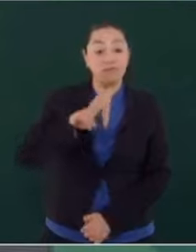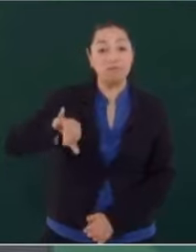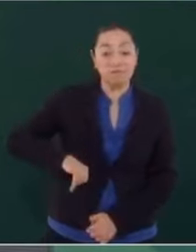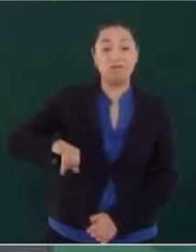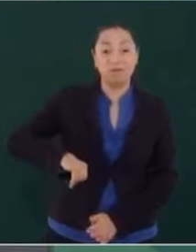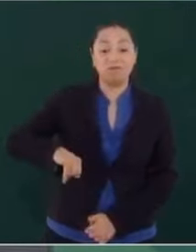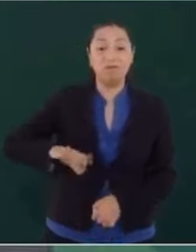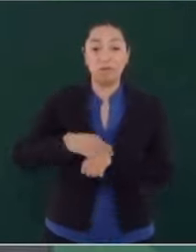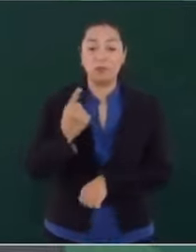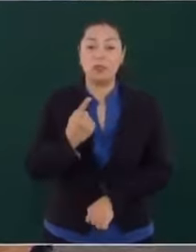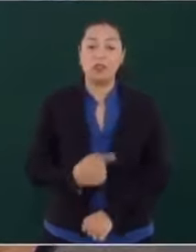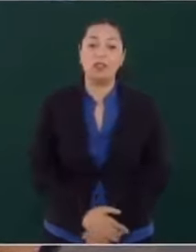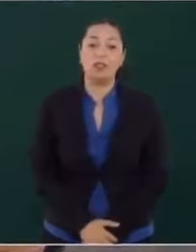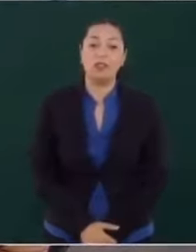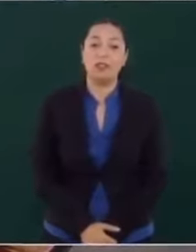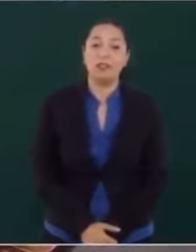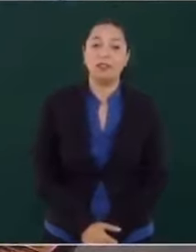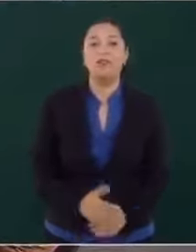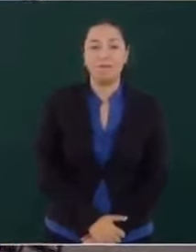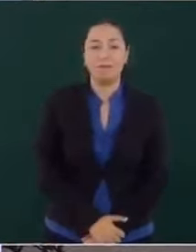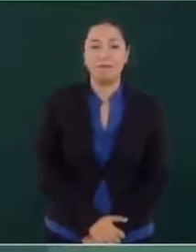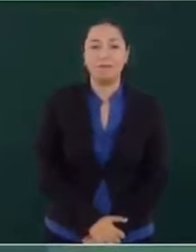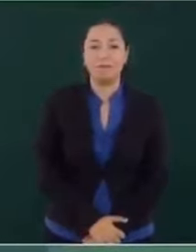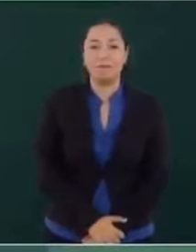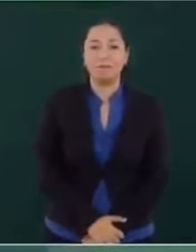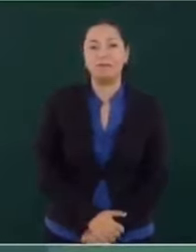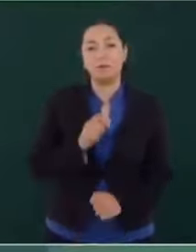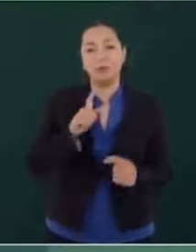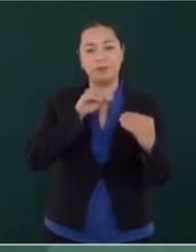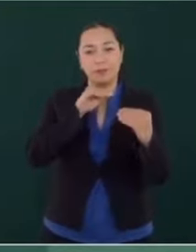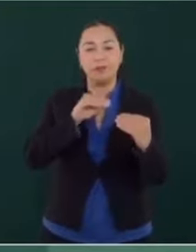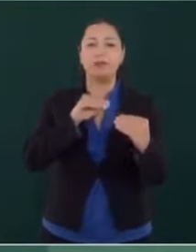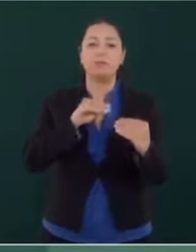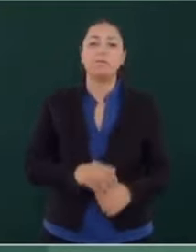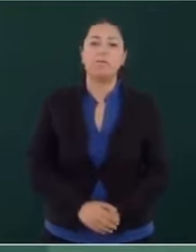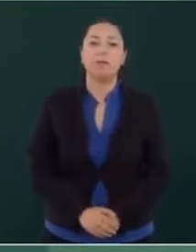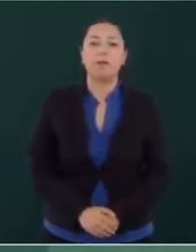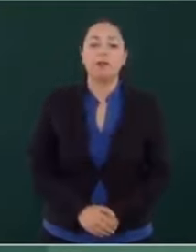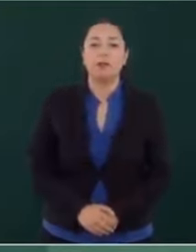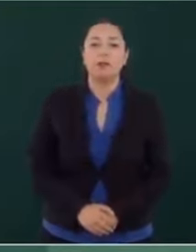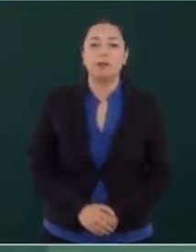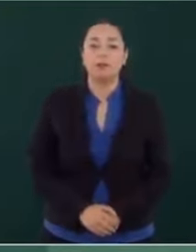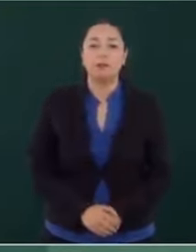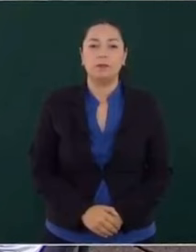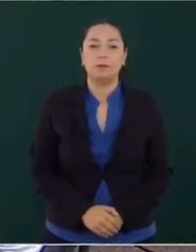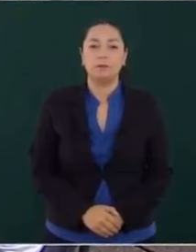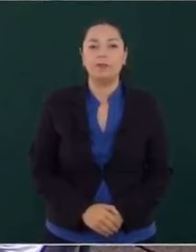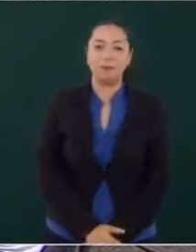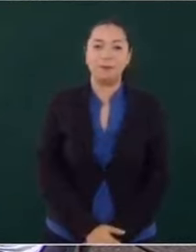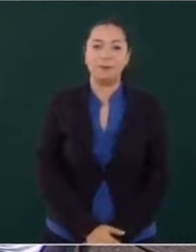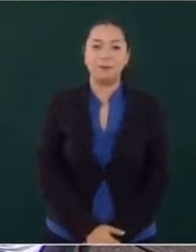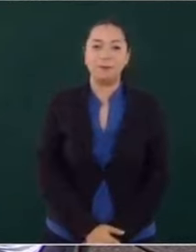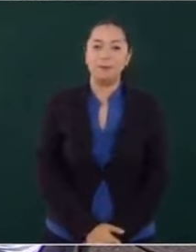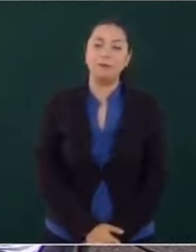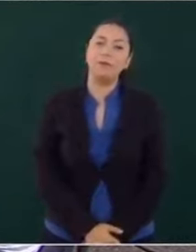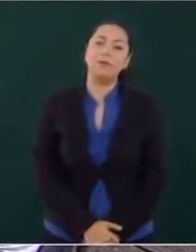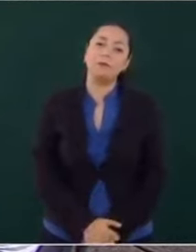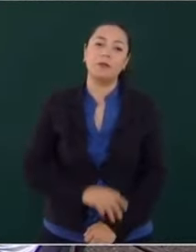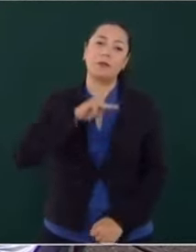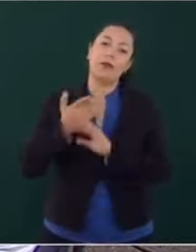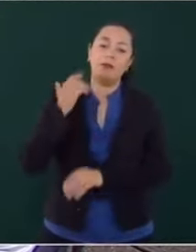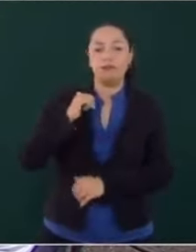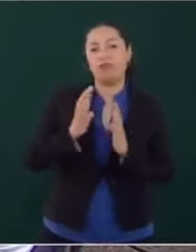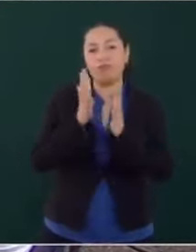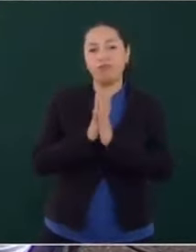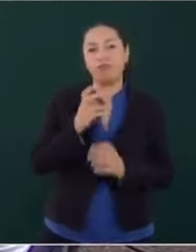Interesante, porque pues uno recuerda en los debates en que participa, en los que participé, porque